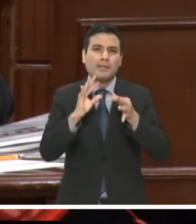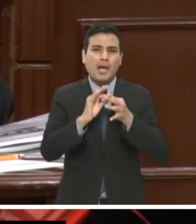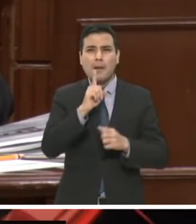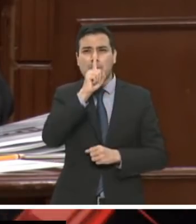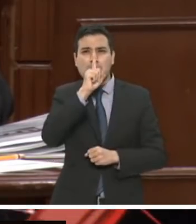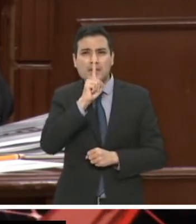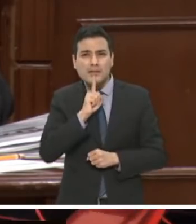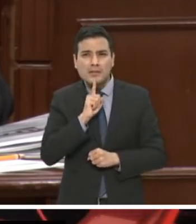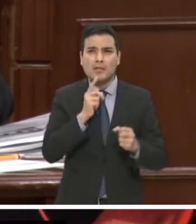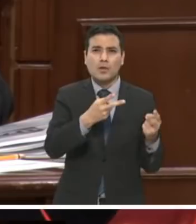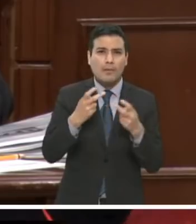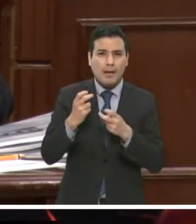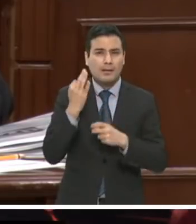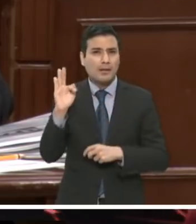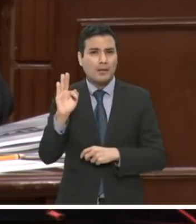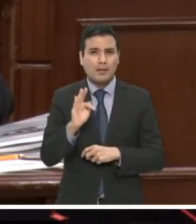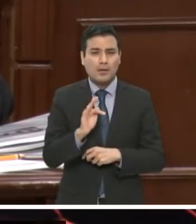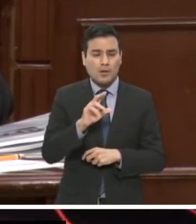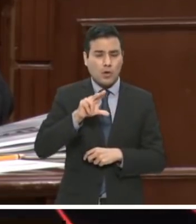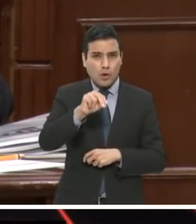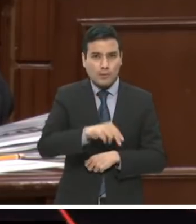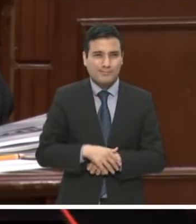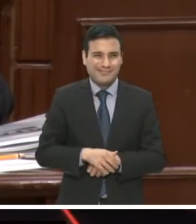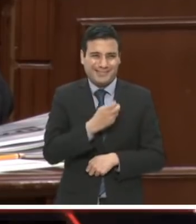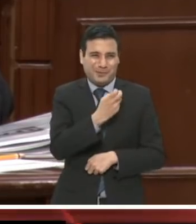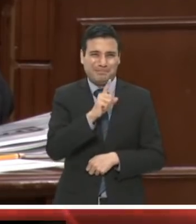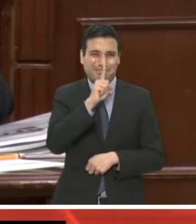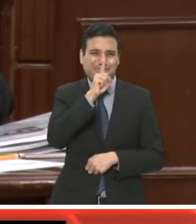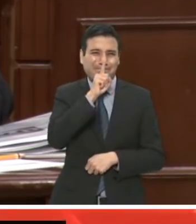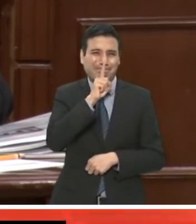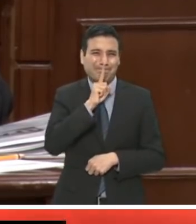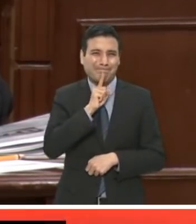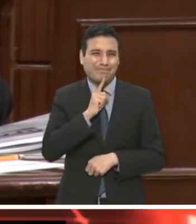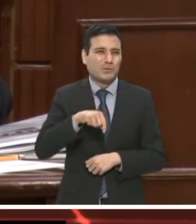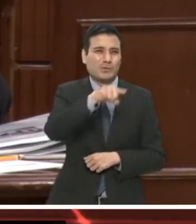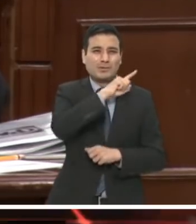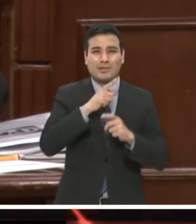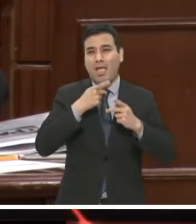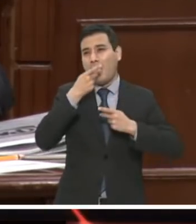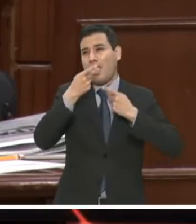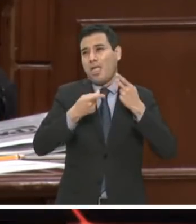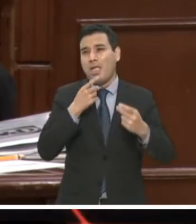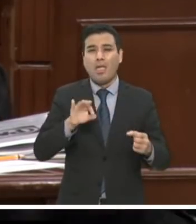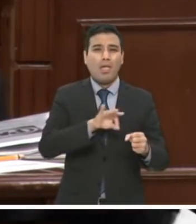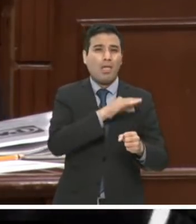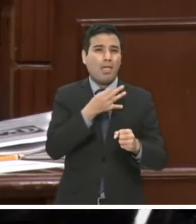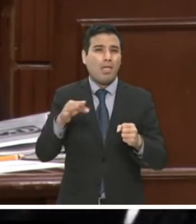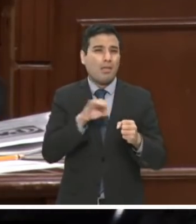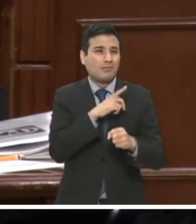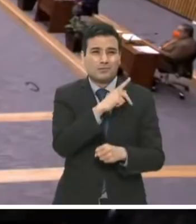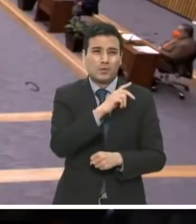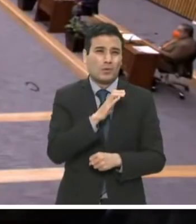robar y no traicionar no son otra cosa que una vil cantaleta política. Es cuanto, señor presidente.